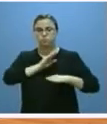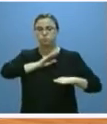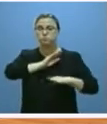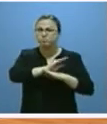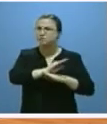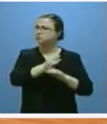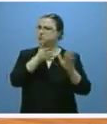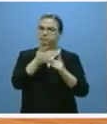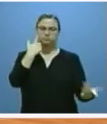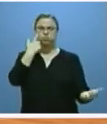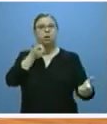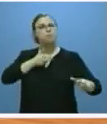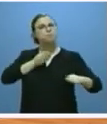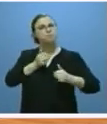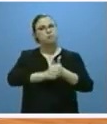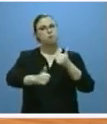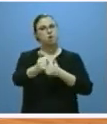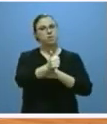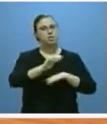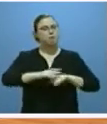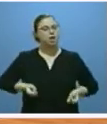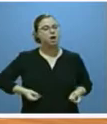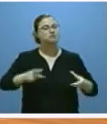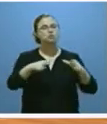prioridad que la Junta otorga al gasto social.